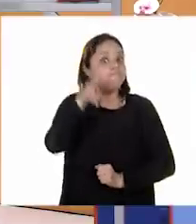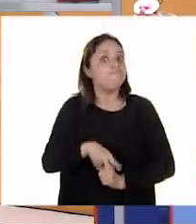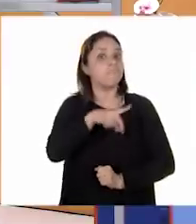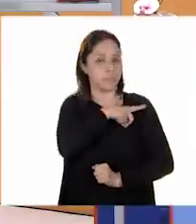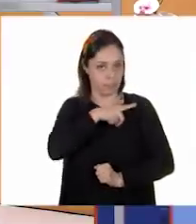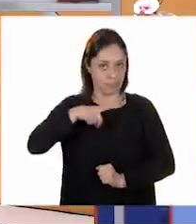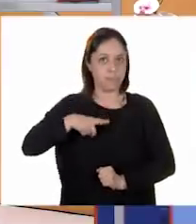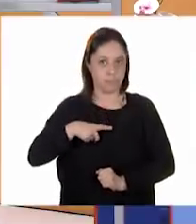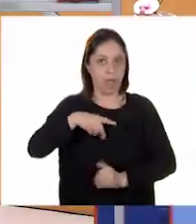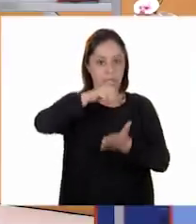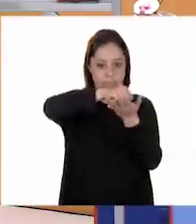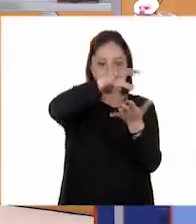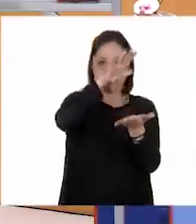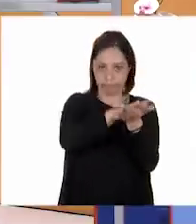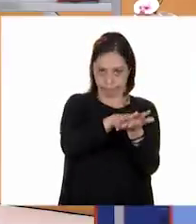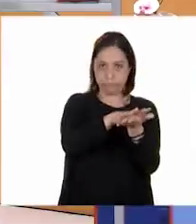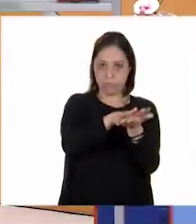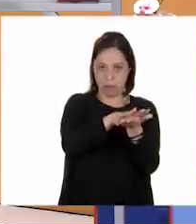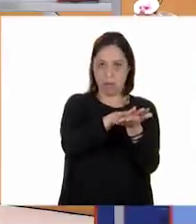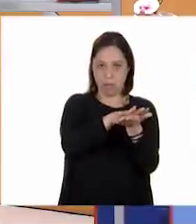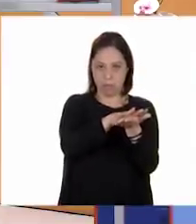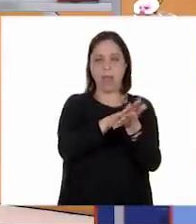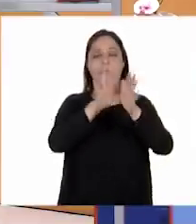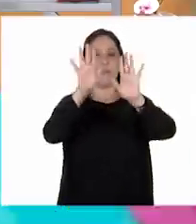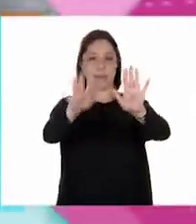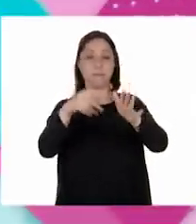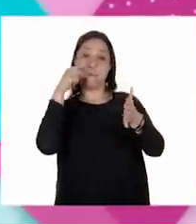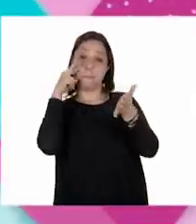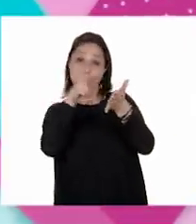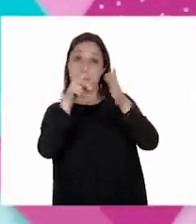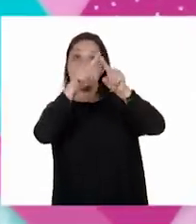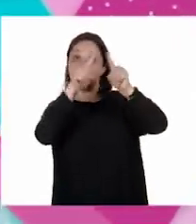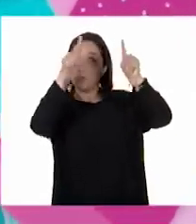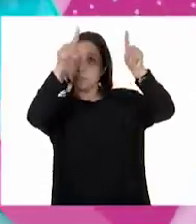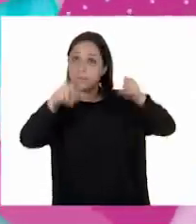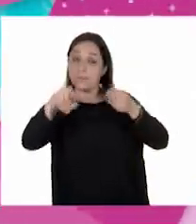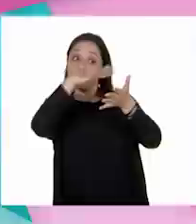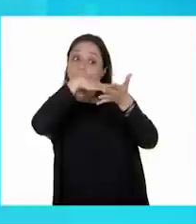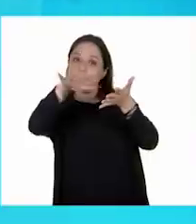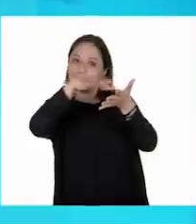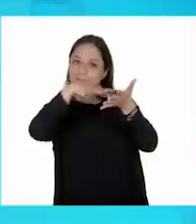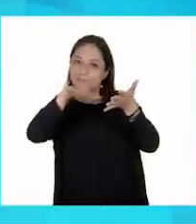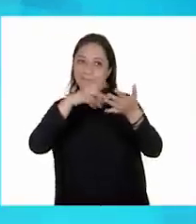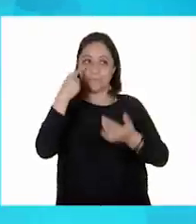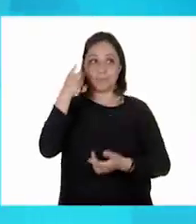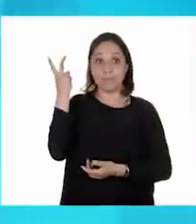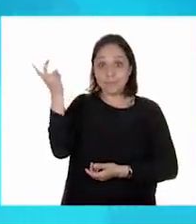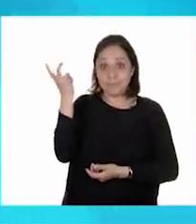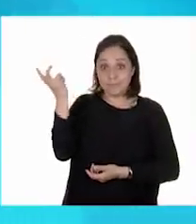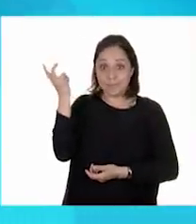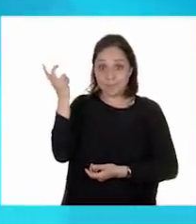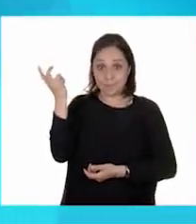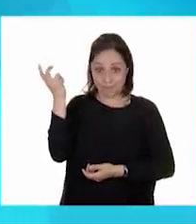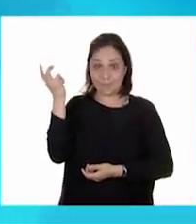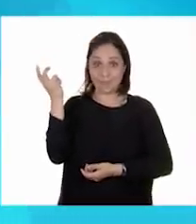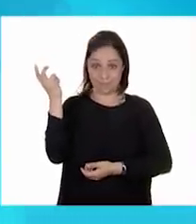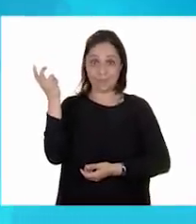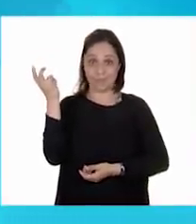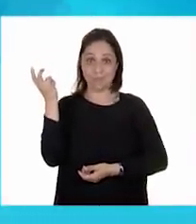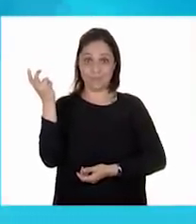vamos a ver, a leer una ficha informativa. Ahí la tenemos. ¿Ya la vieron? Está en pantalla.